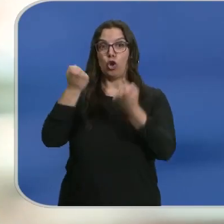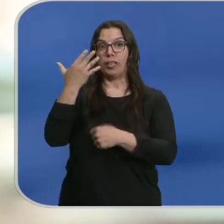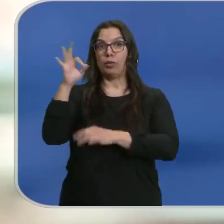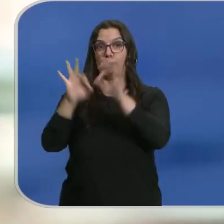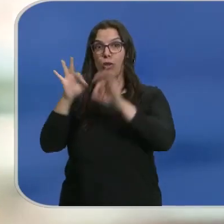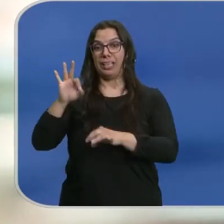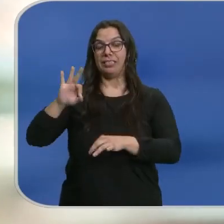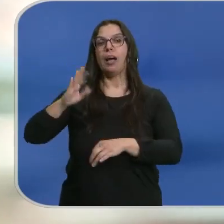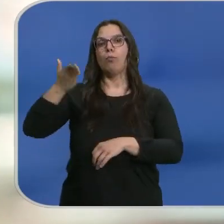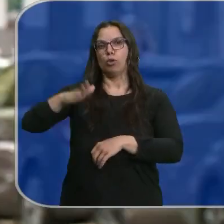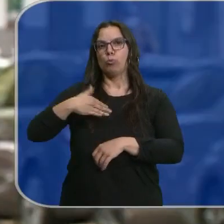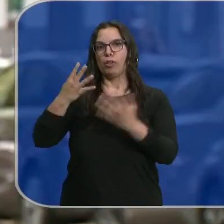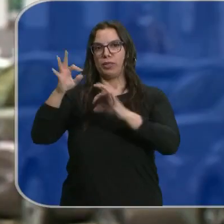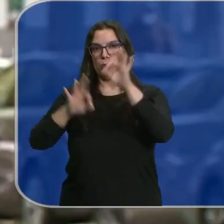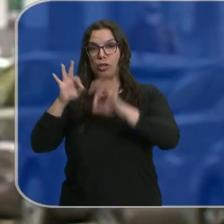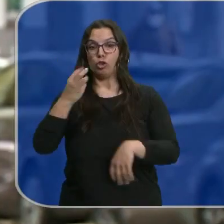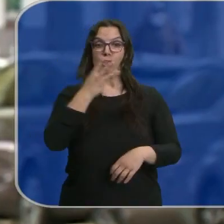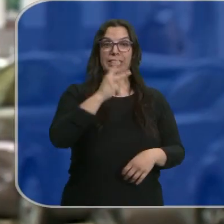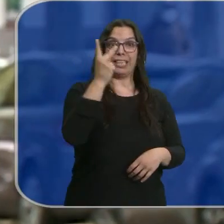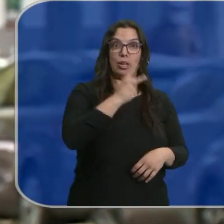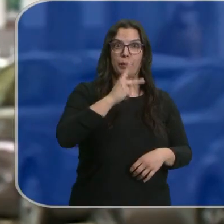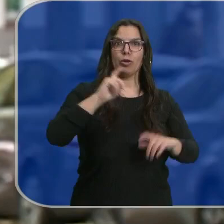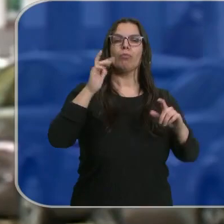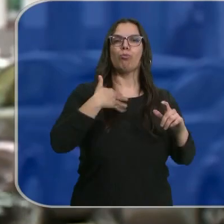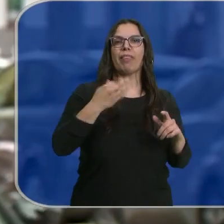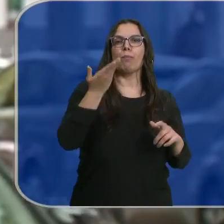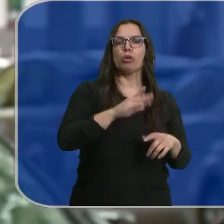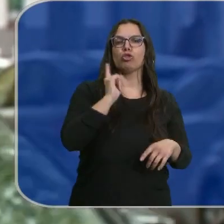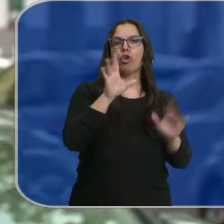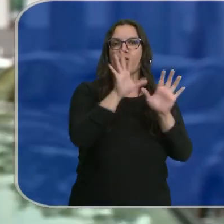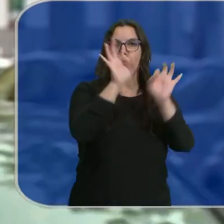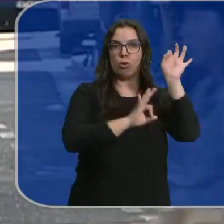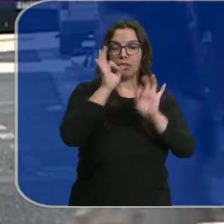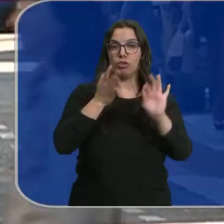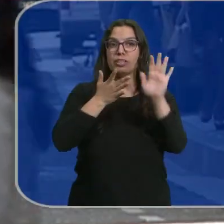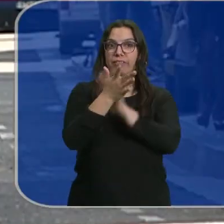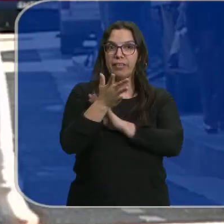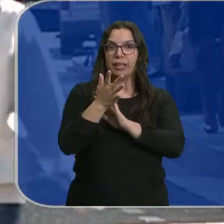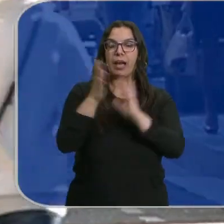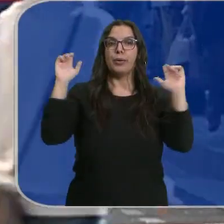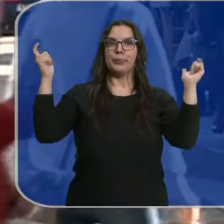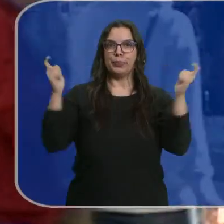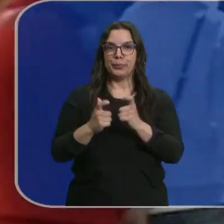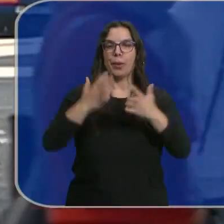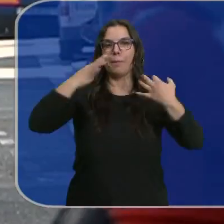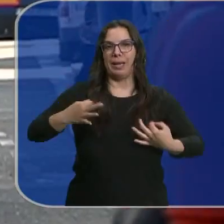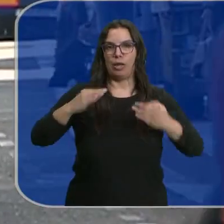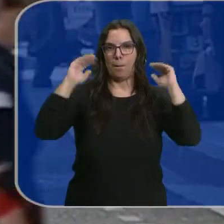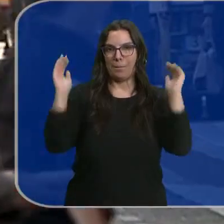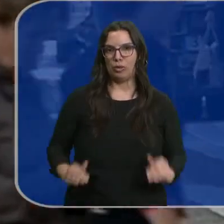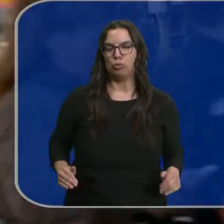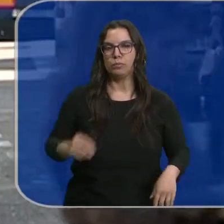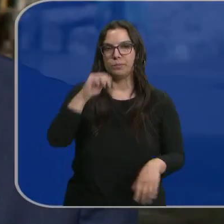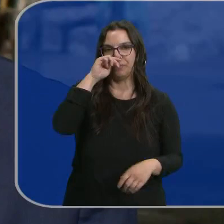del 90%, mientras que a 30 kilómetros por hora es del 10%. Con esta medida se reduce hasta cinco veces el riesgo de atropello mortal.